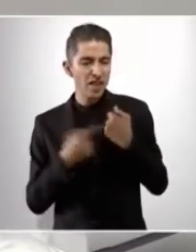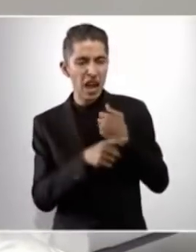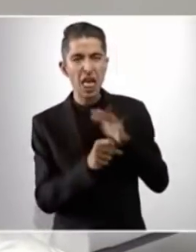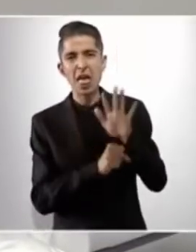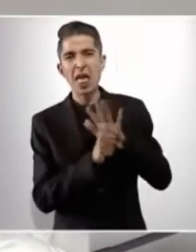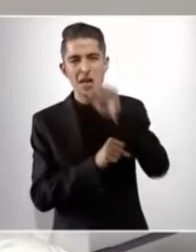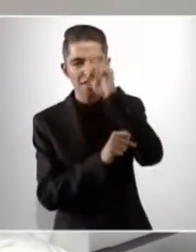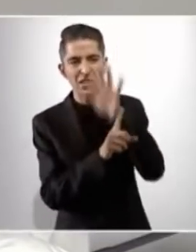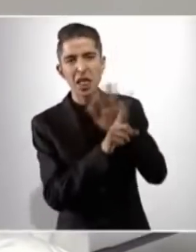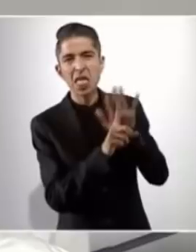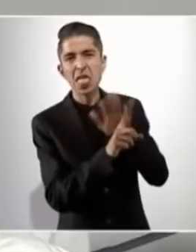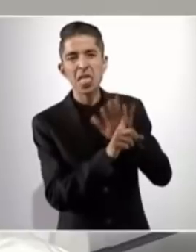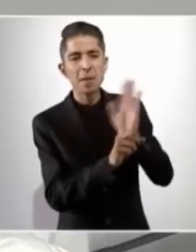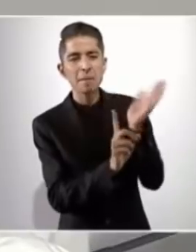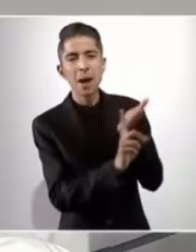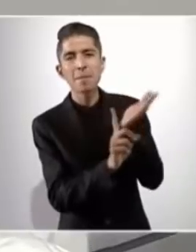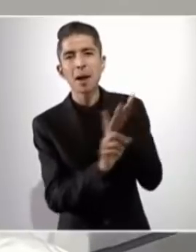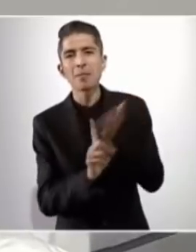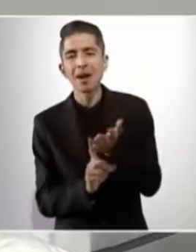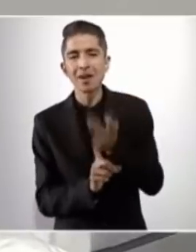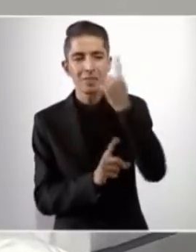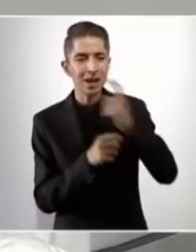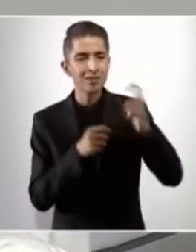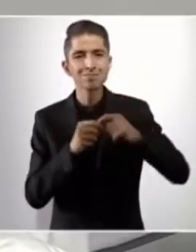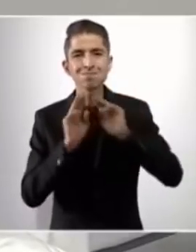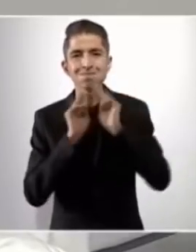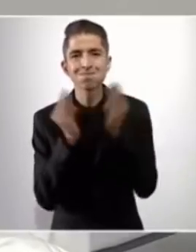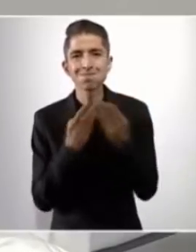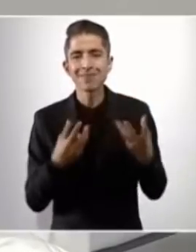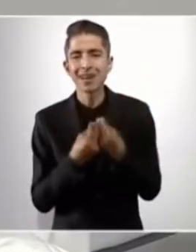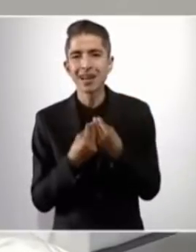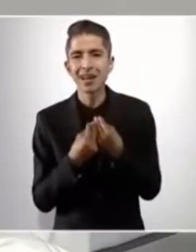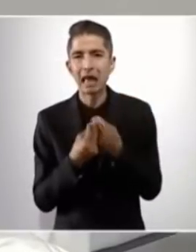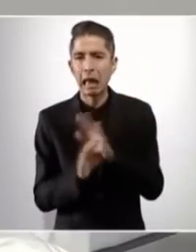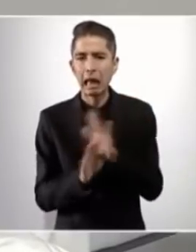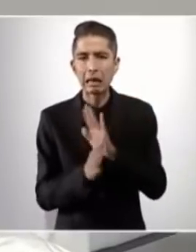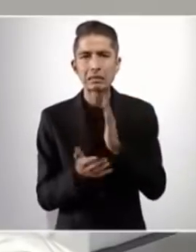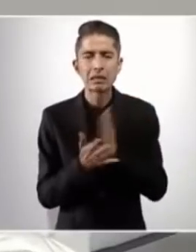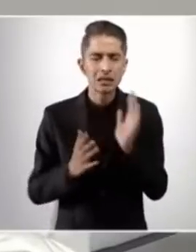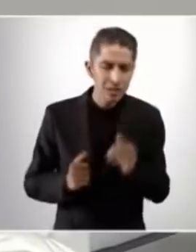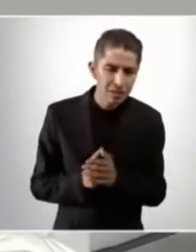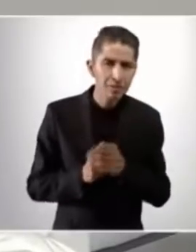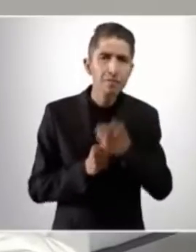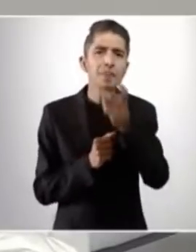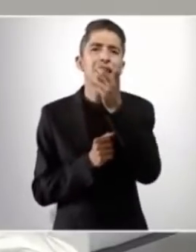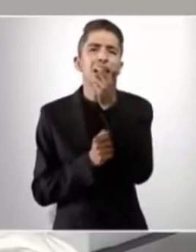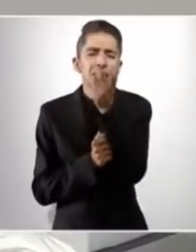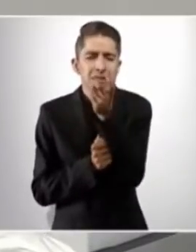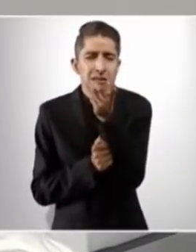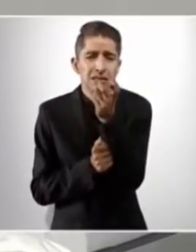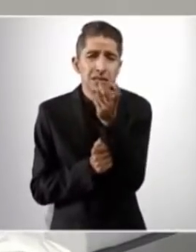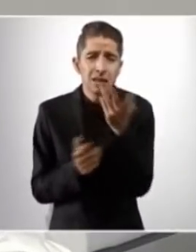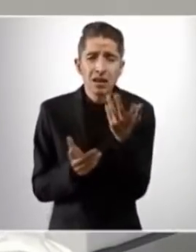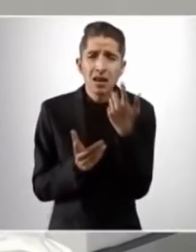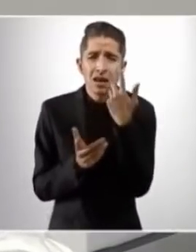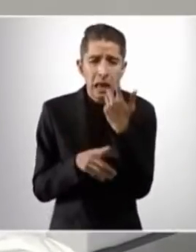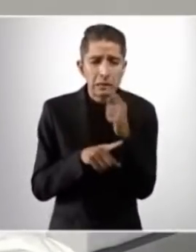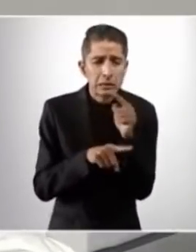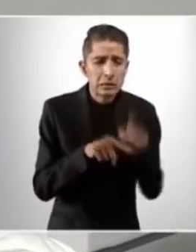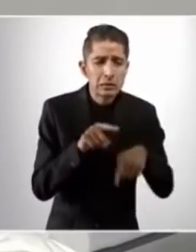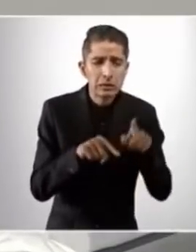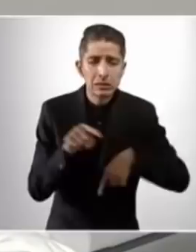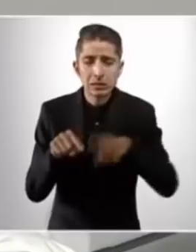que podamos, en ese terrenos, combatir